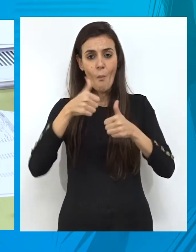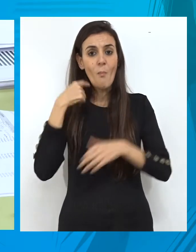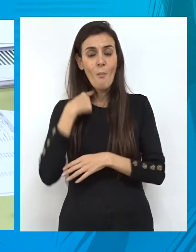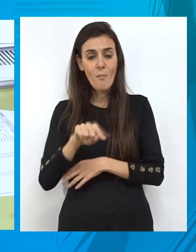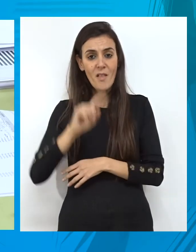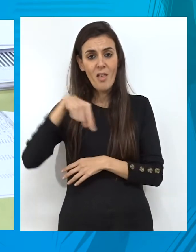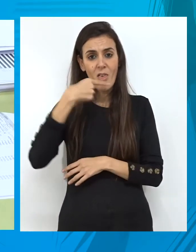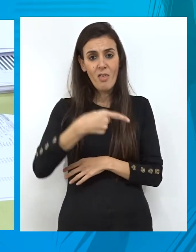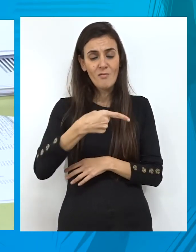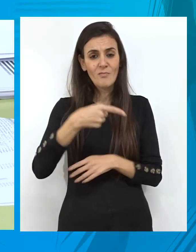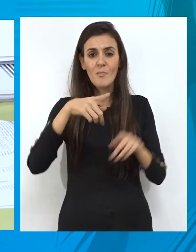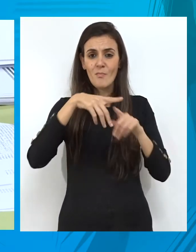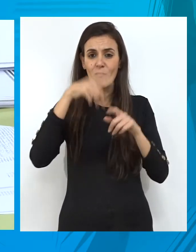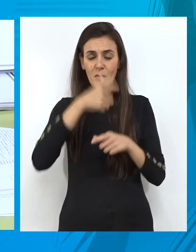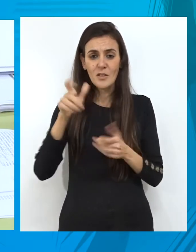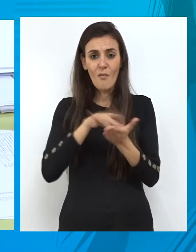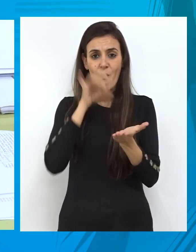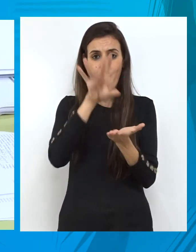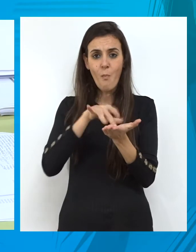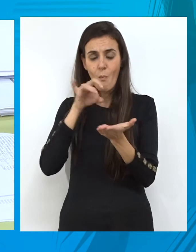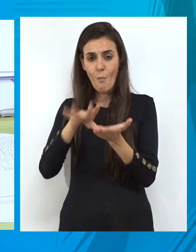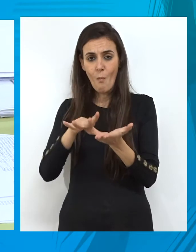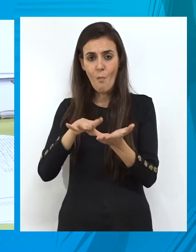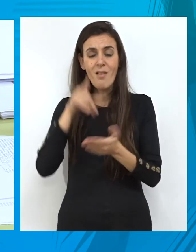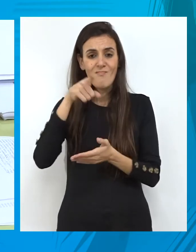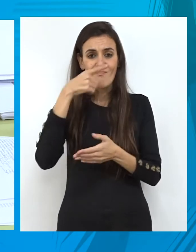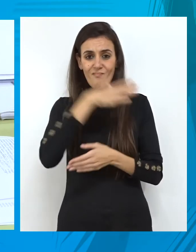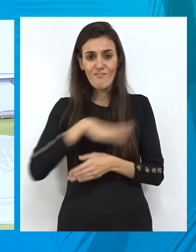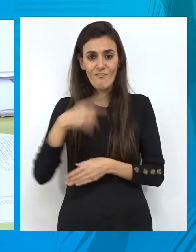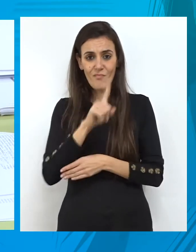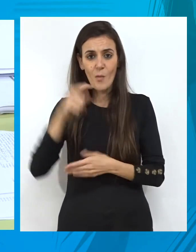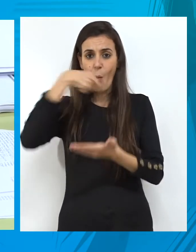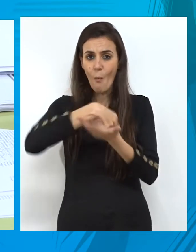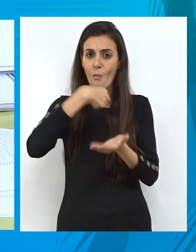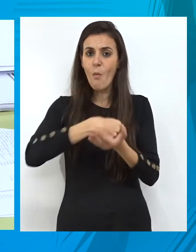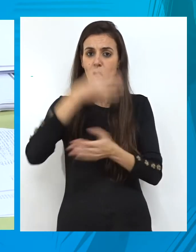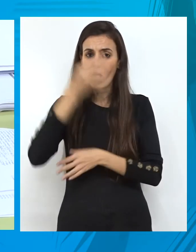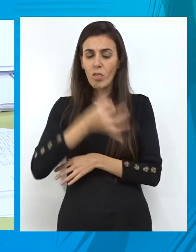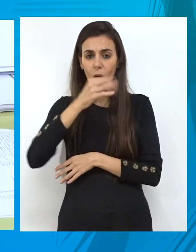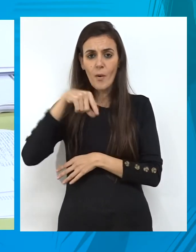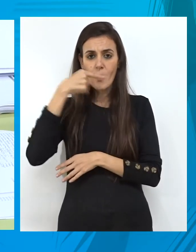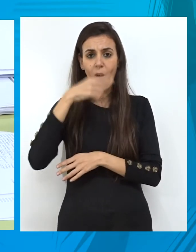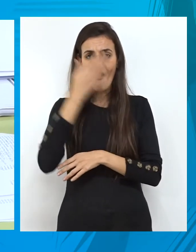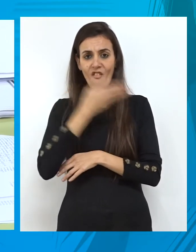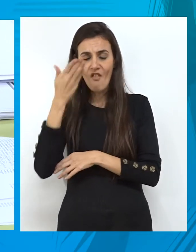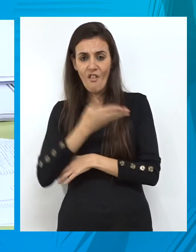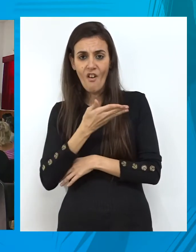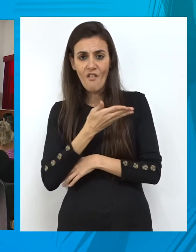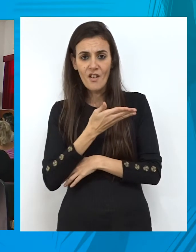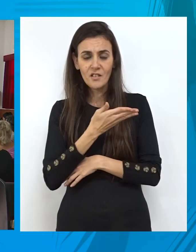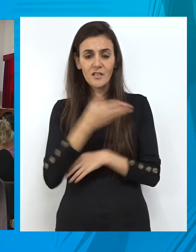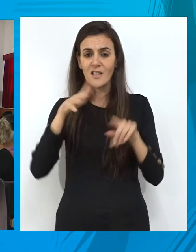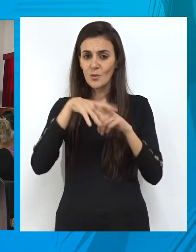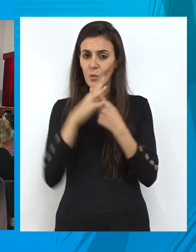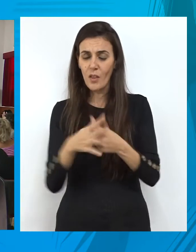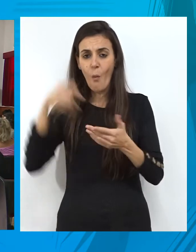se considerarán como despidos improcedentes y deberán ser indemnizados por ello, más los daños y perjuicios sufridos con